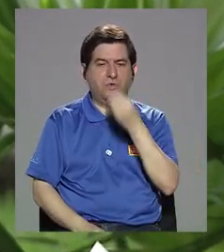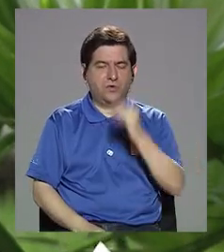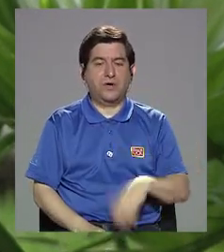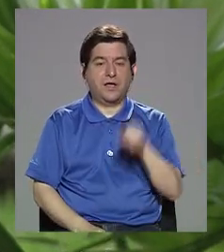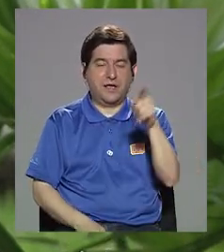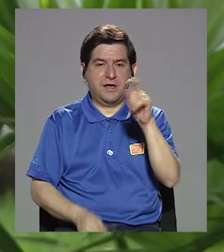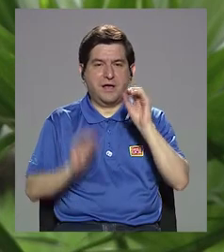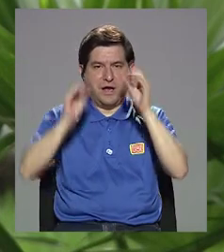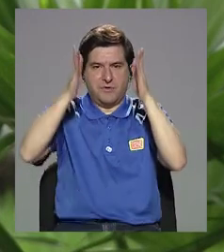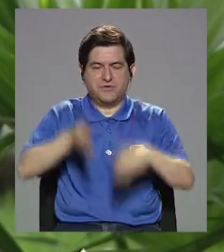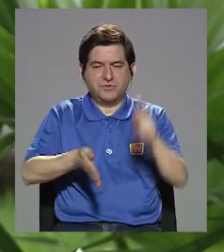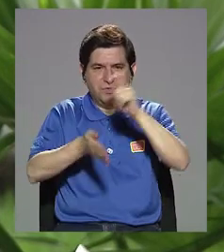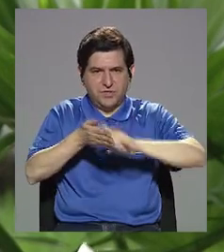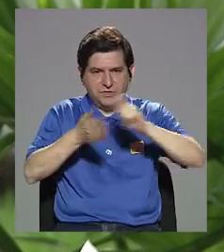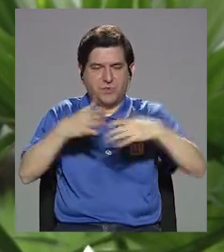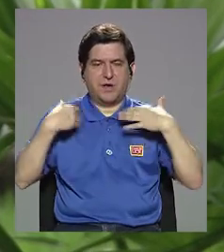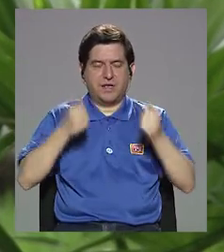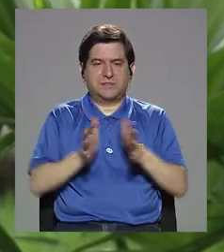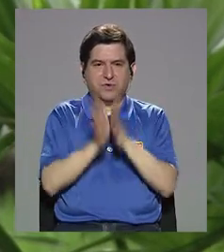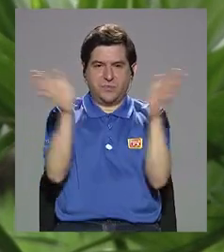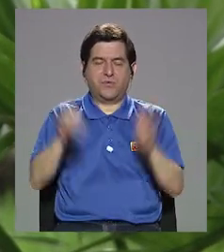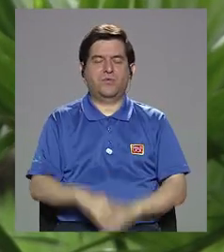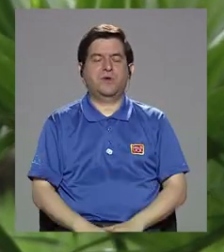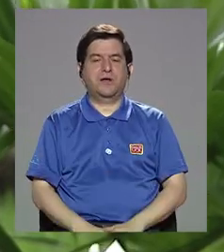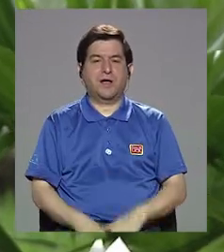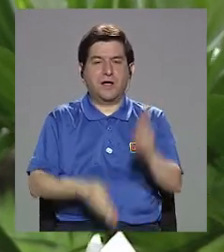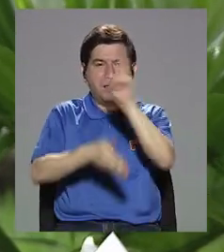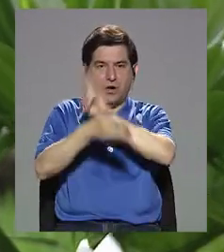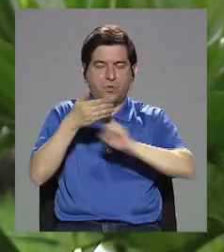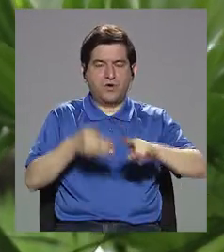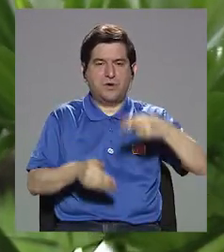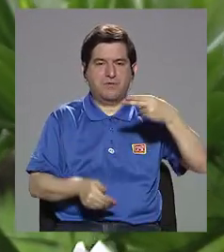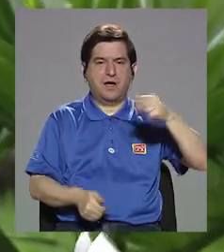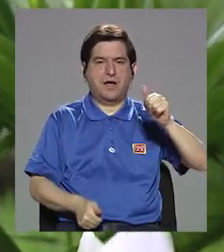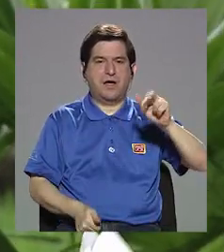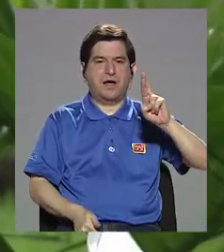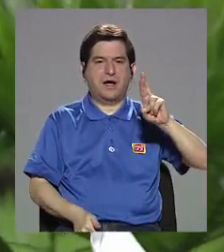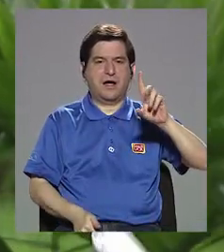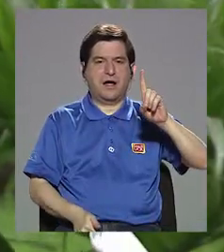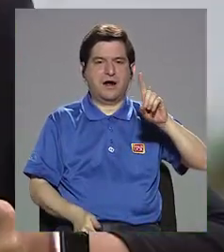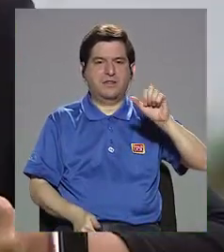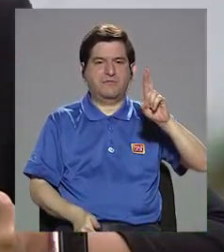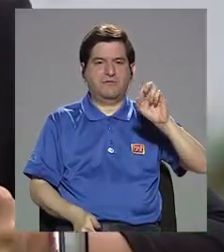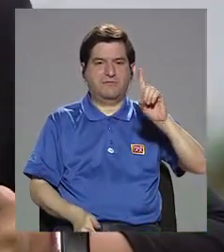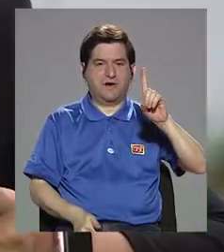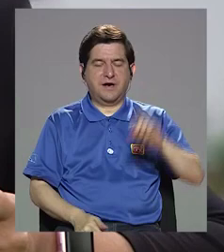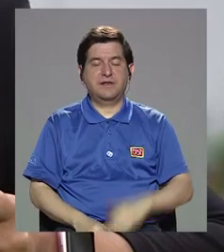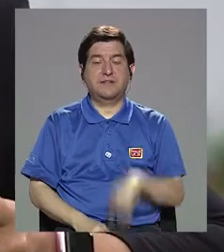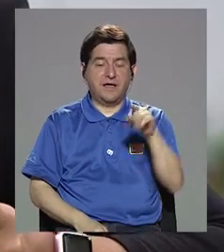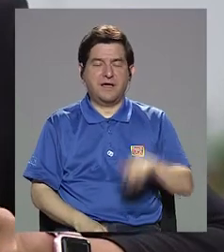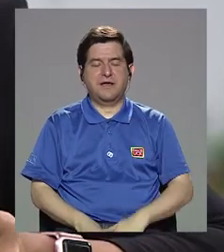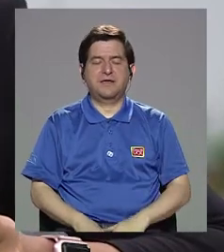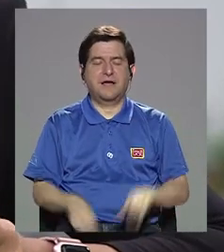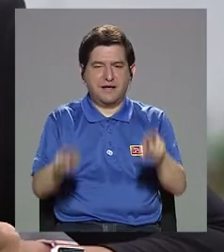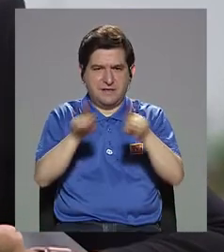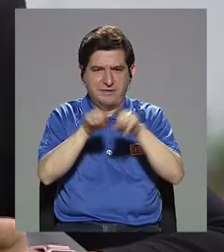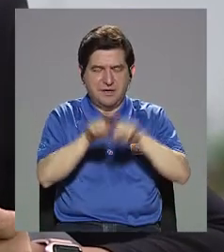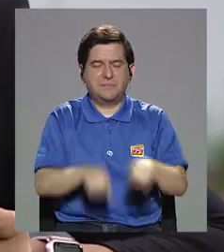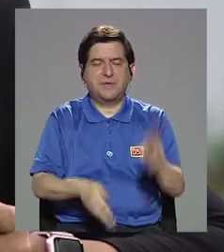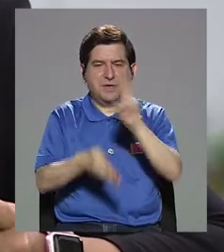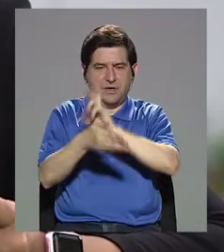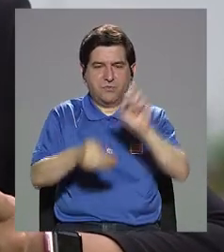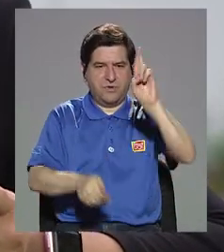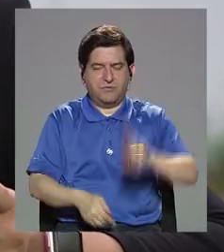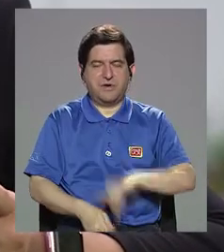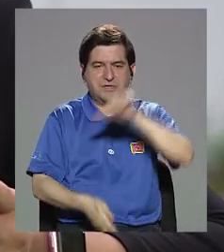profesora en la escuela de pública de la universidad de Harvard en Estados Unidos, investigadora del Centro Centroamericano de Población de la